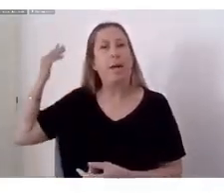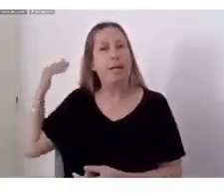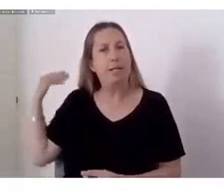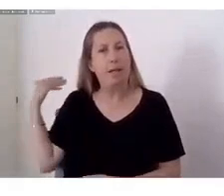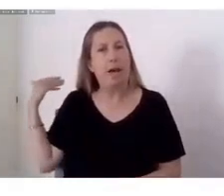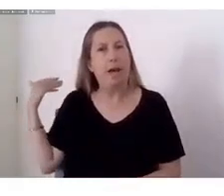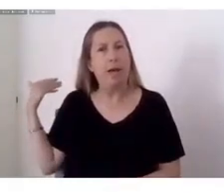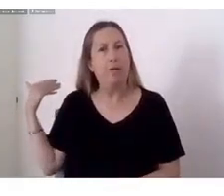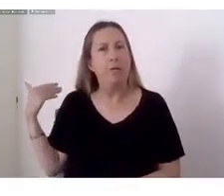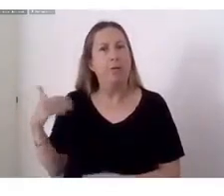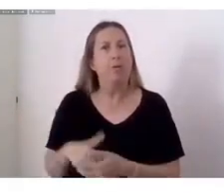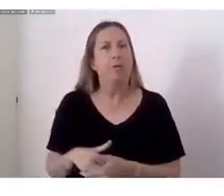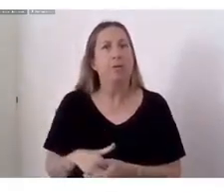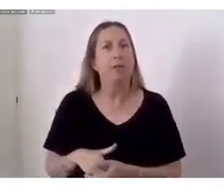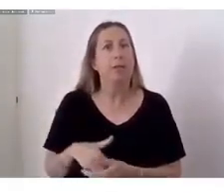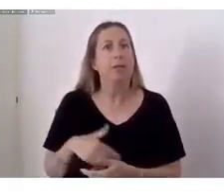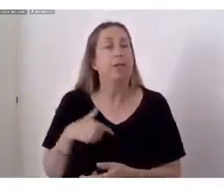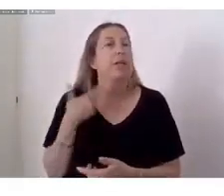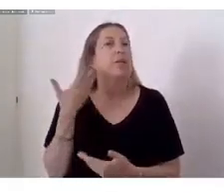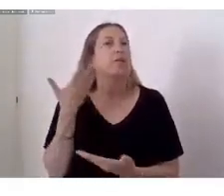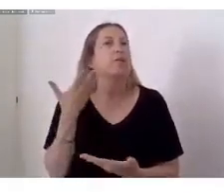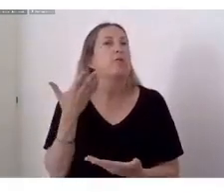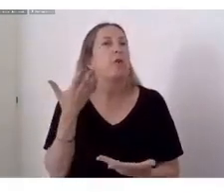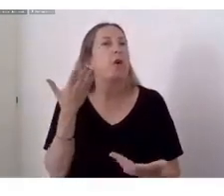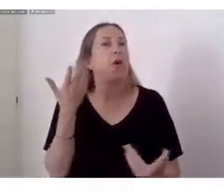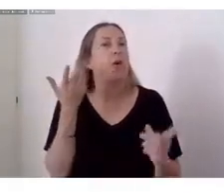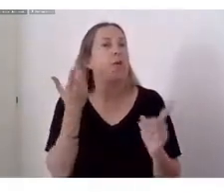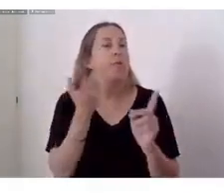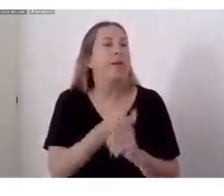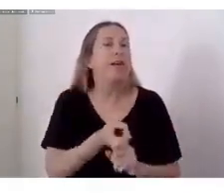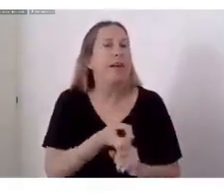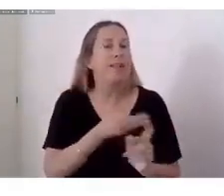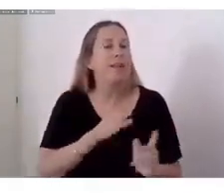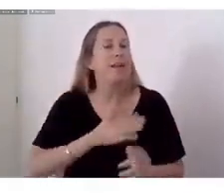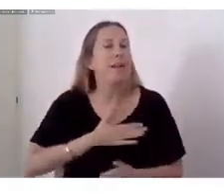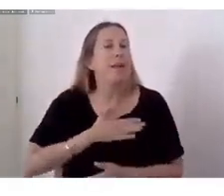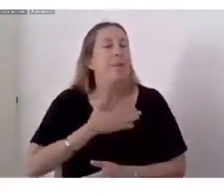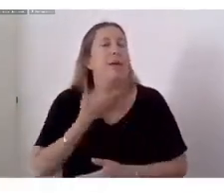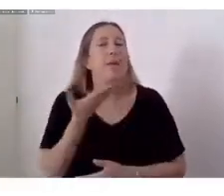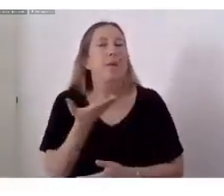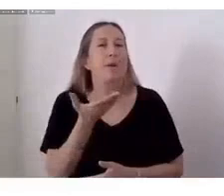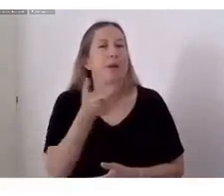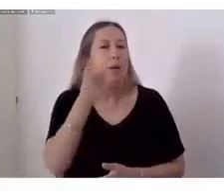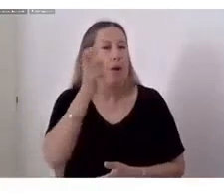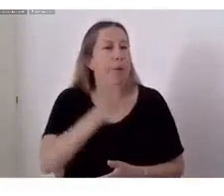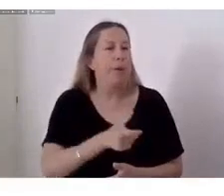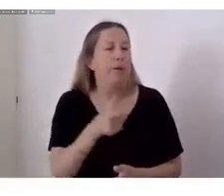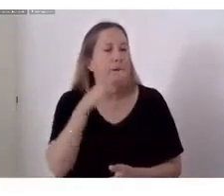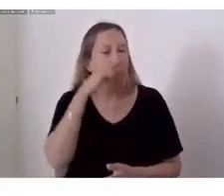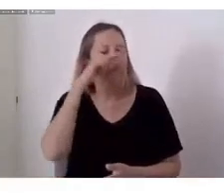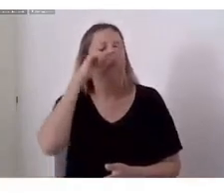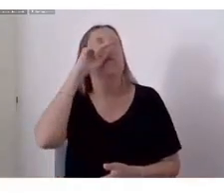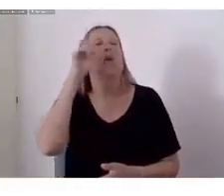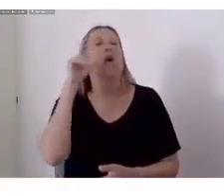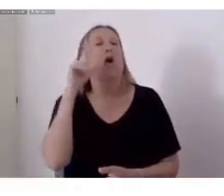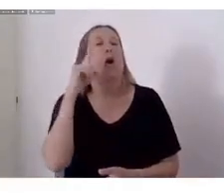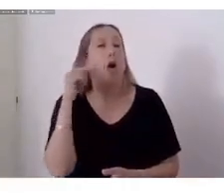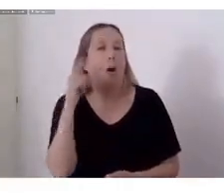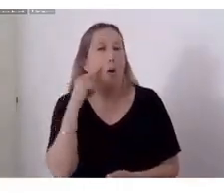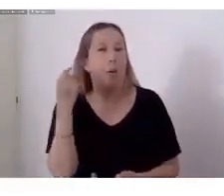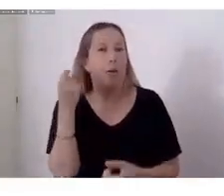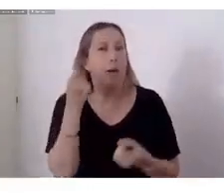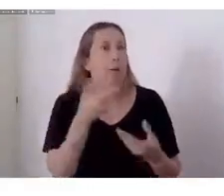magnate le entregué mi corazón Por su porte y su trato